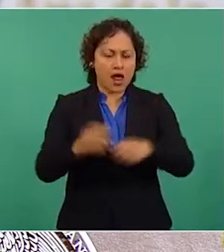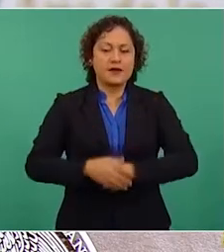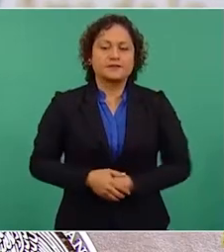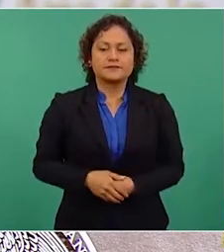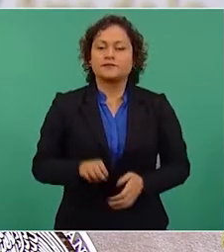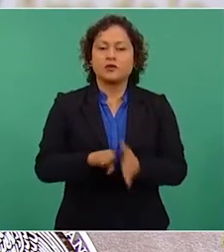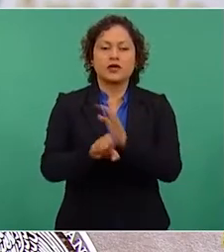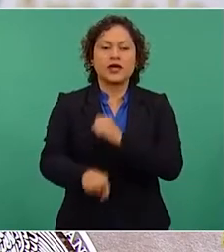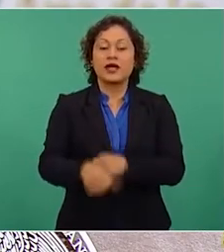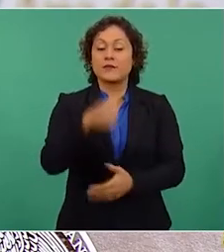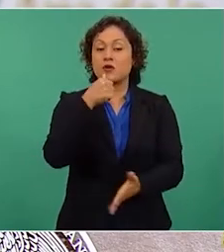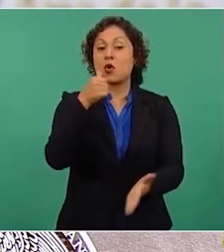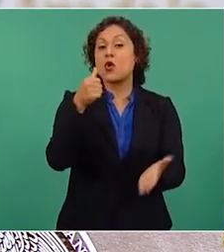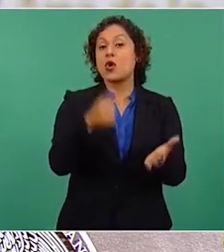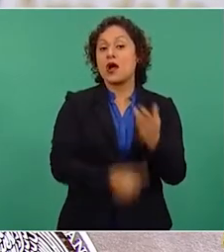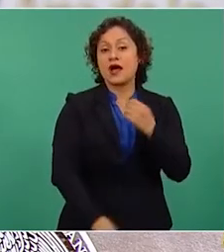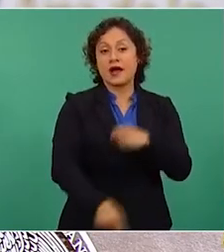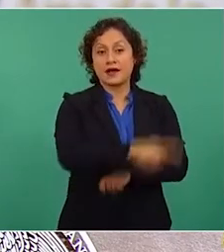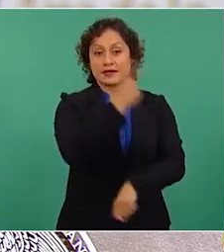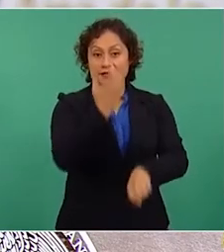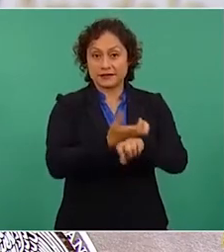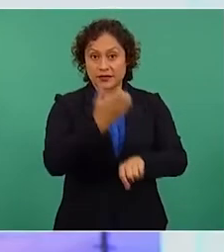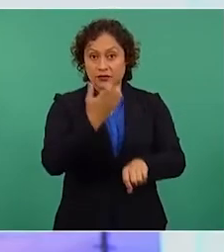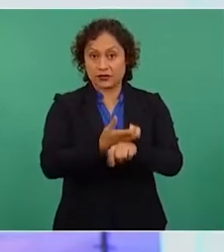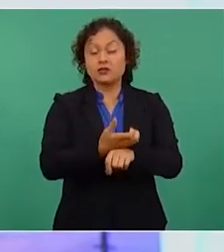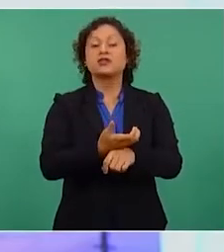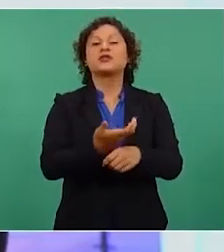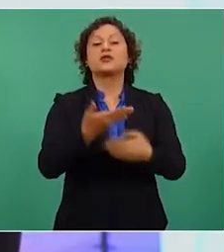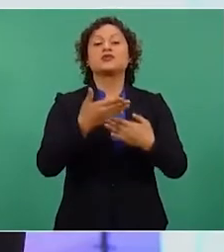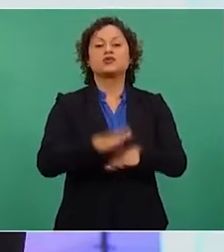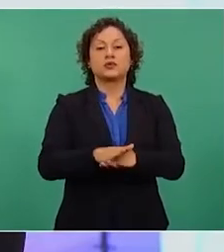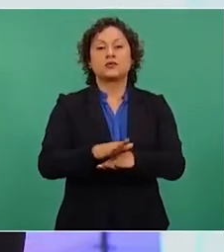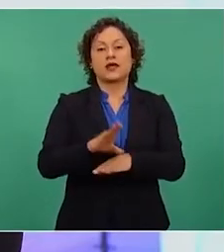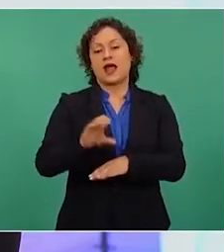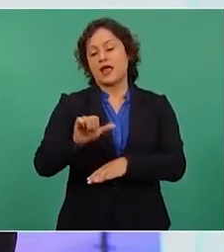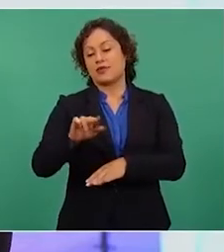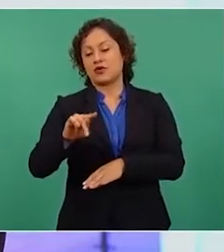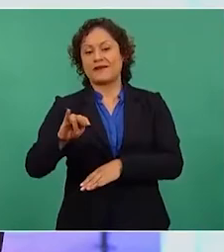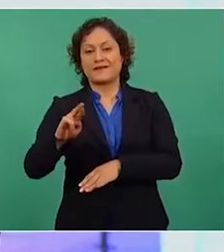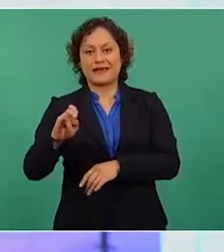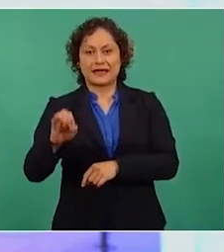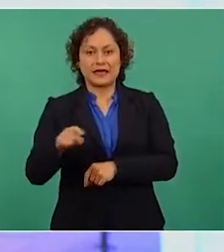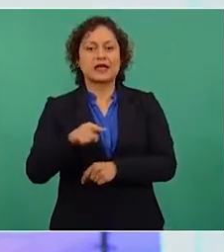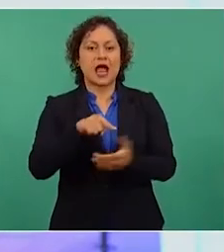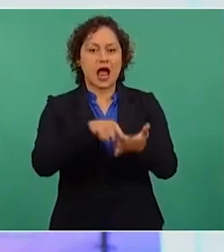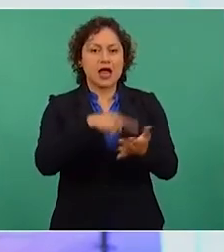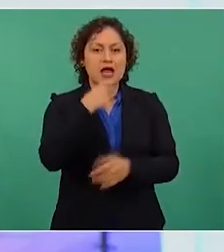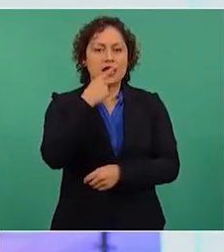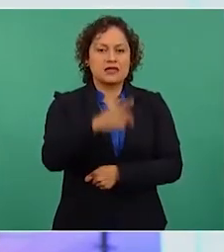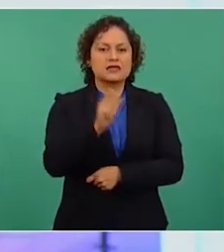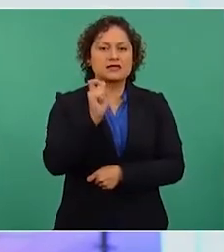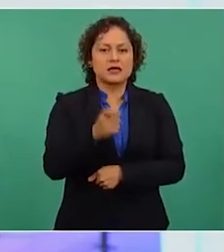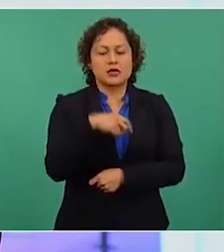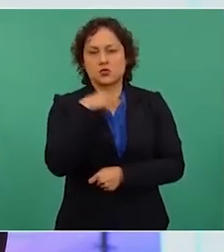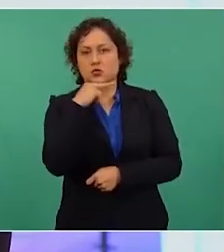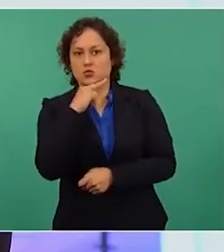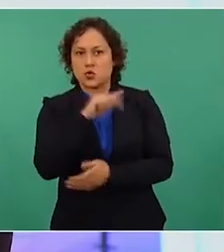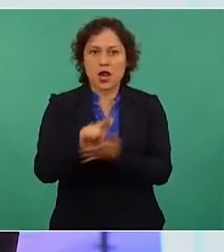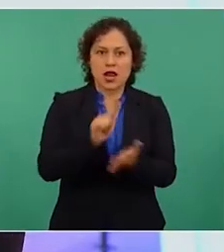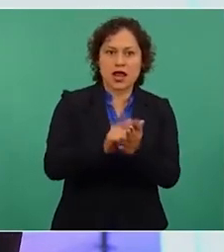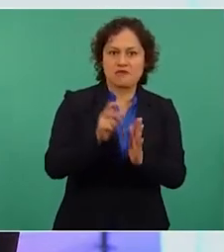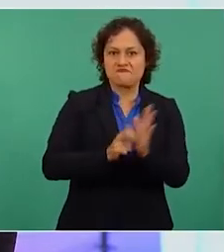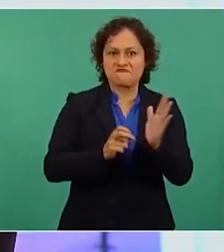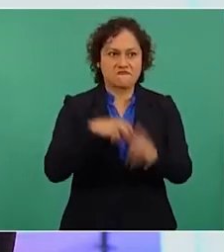secretario de Estado, Antony Blinken y a otros funcionarios en la que expresa preocupación por la reforma eléctrica,